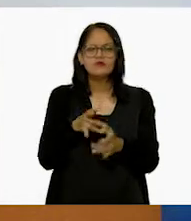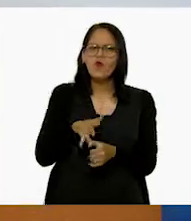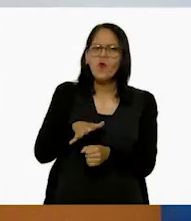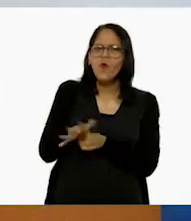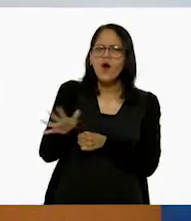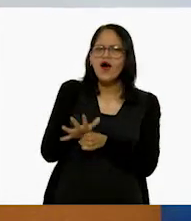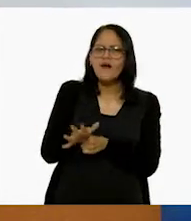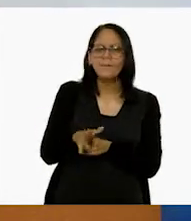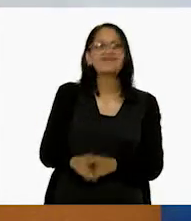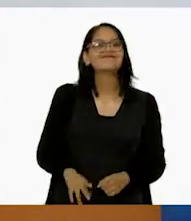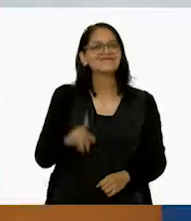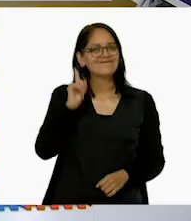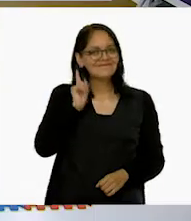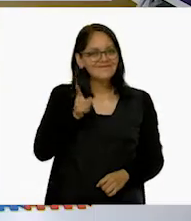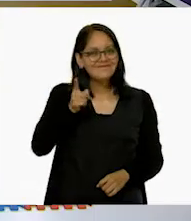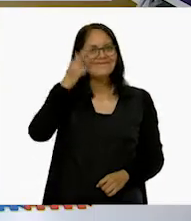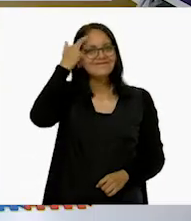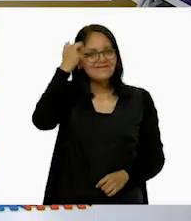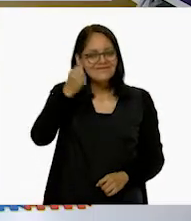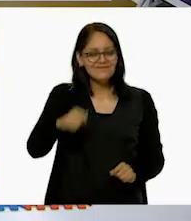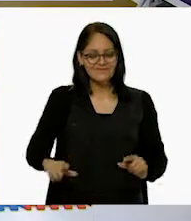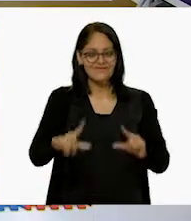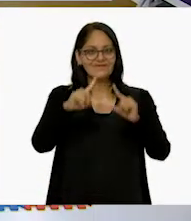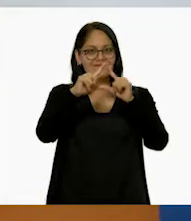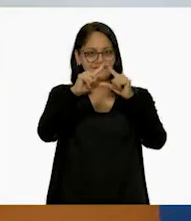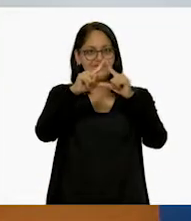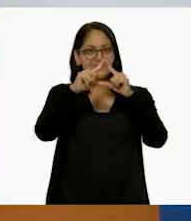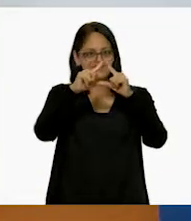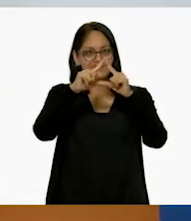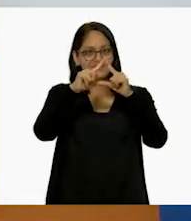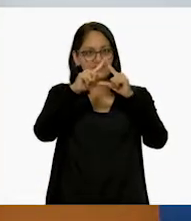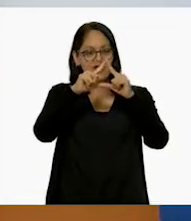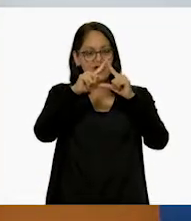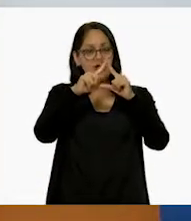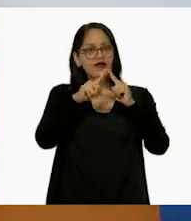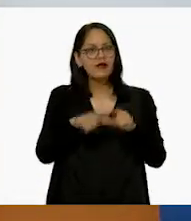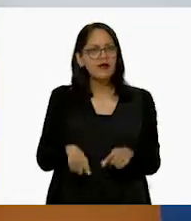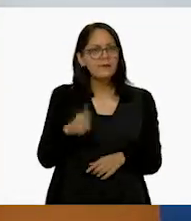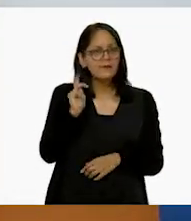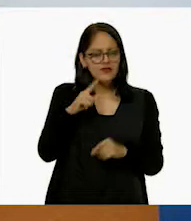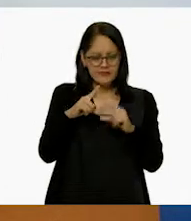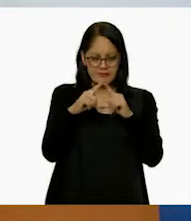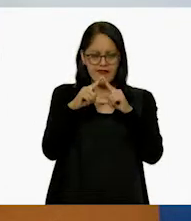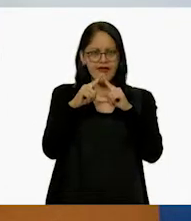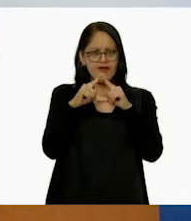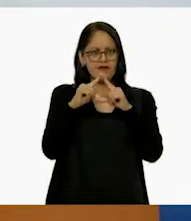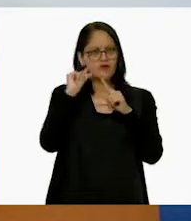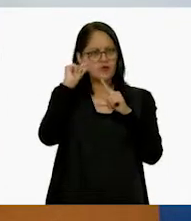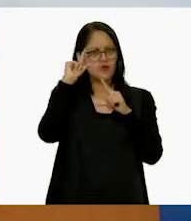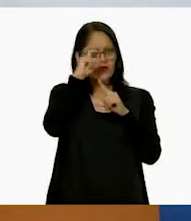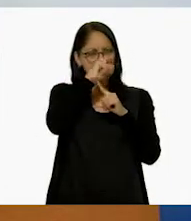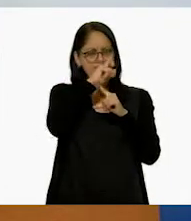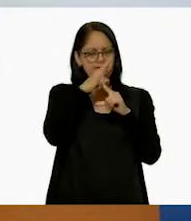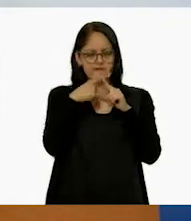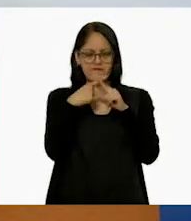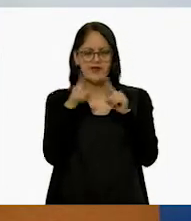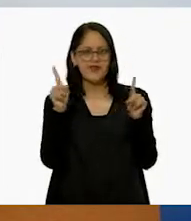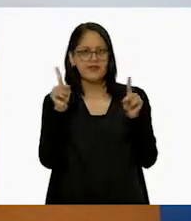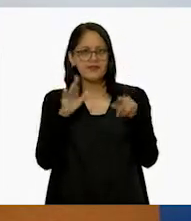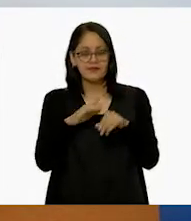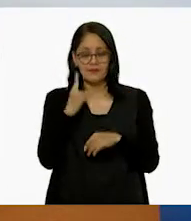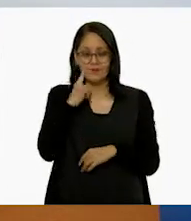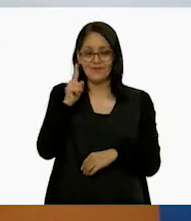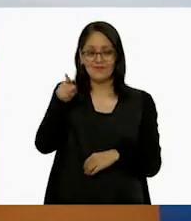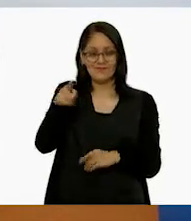¡Triángulo! ¡Ay, Nos falta hacer el triángulo. Y es que el triángulo es algo diferente a todas las figuras que